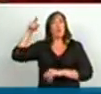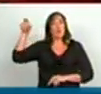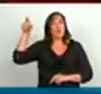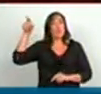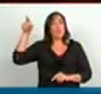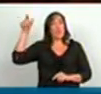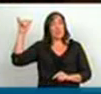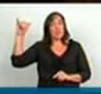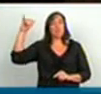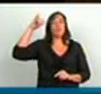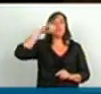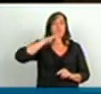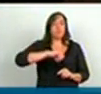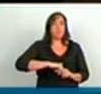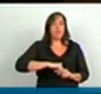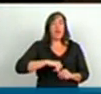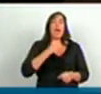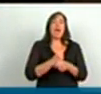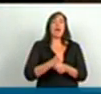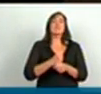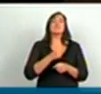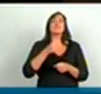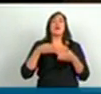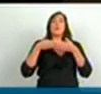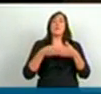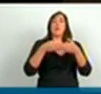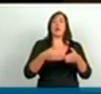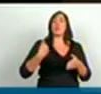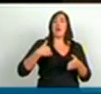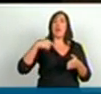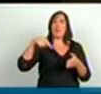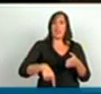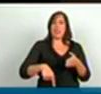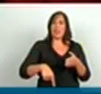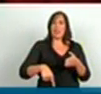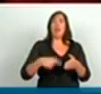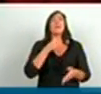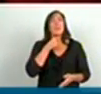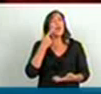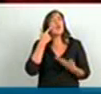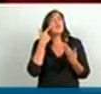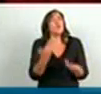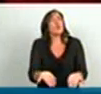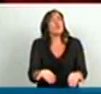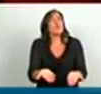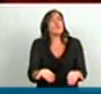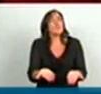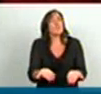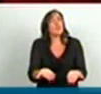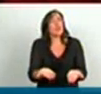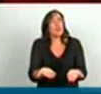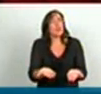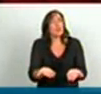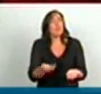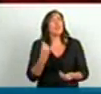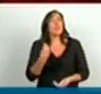hasta Puerto Argentino. En realidad, queremos demostrar claramente que lo que